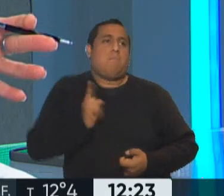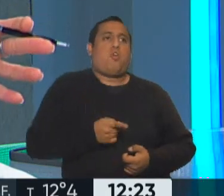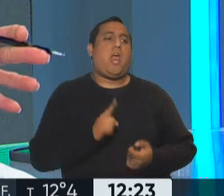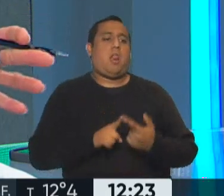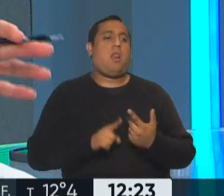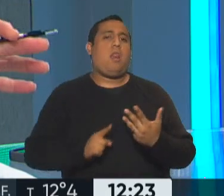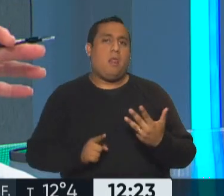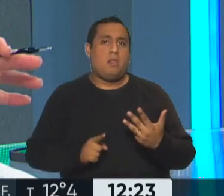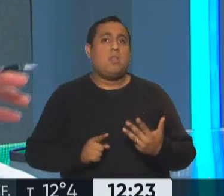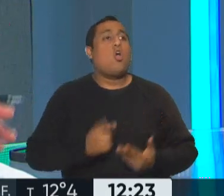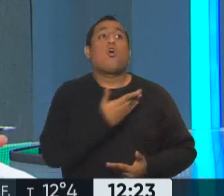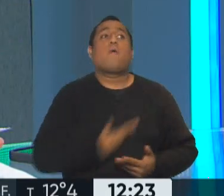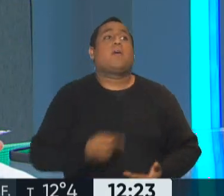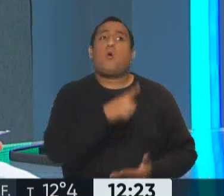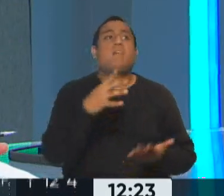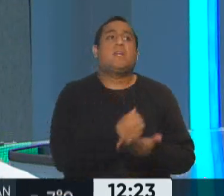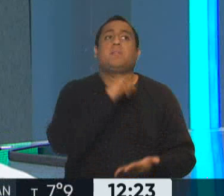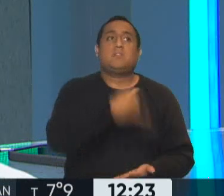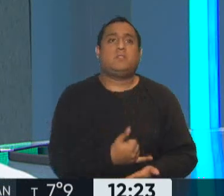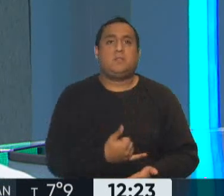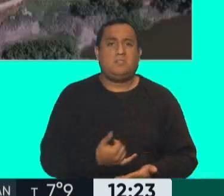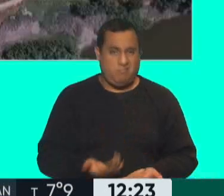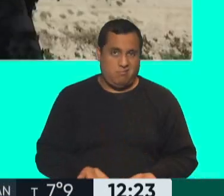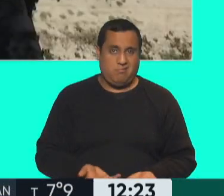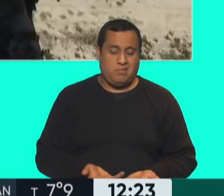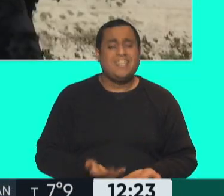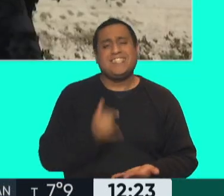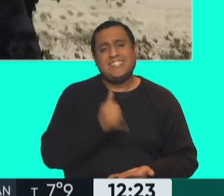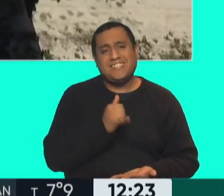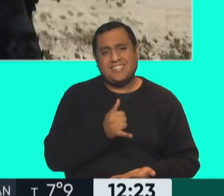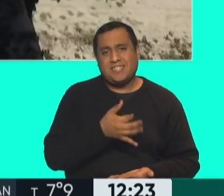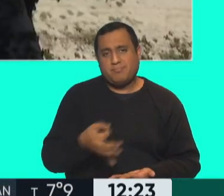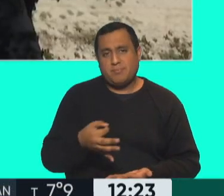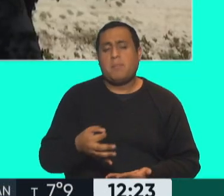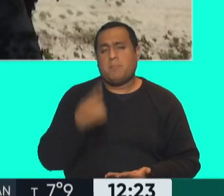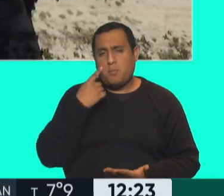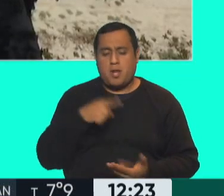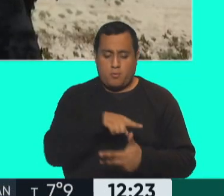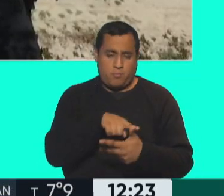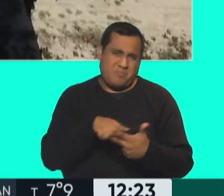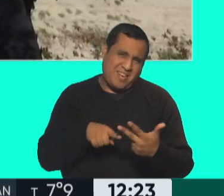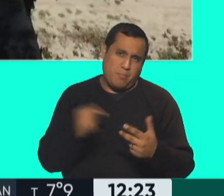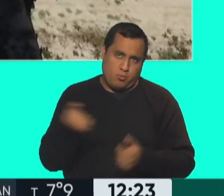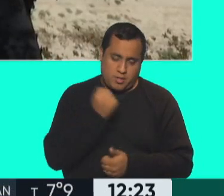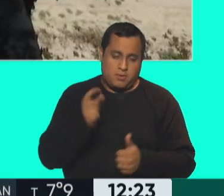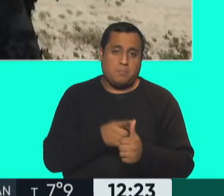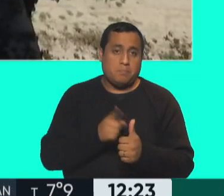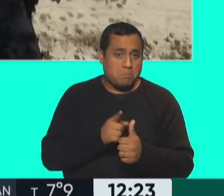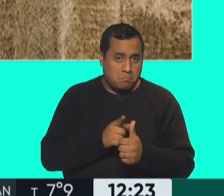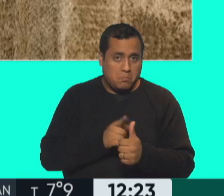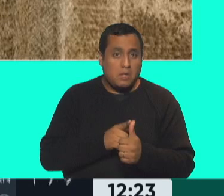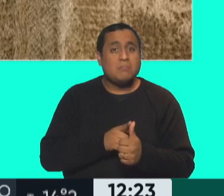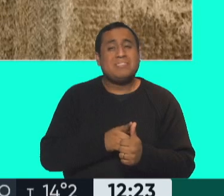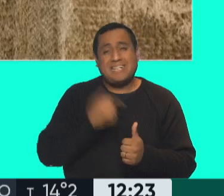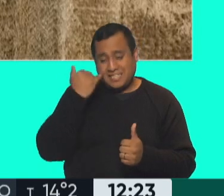el gobierno acepte esa Exactamente, pero fíjate una cosa, o dos o tres datos importantes. Una, tuvieron ya